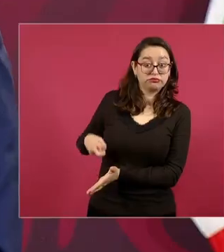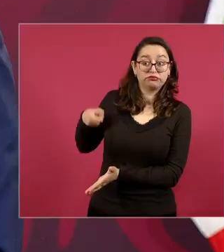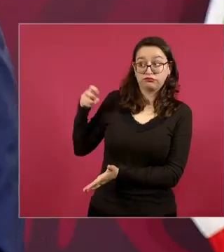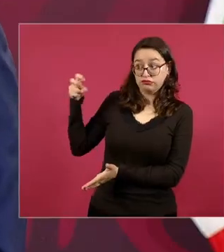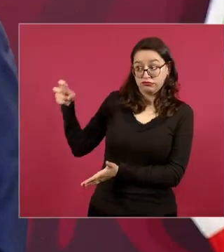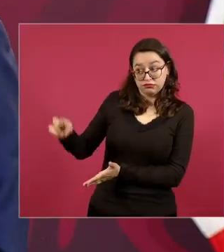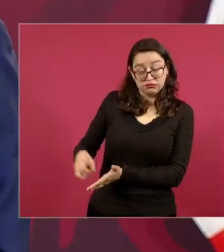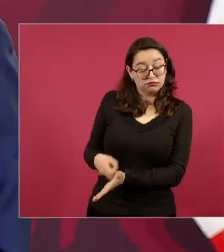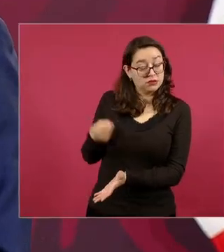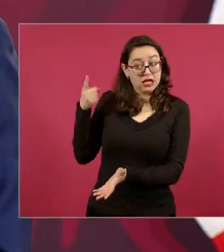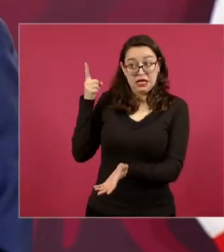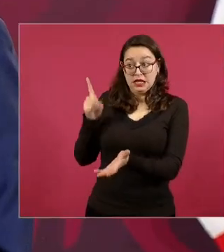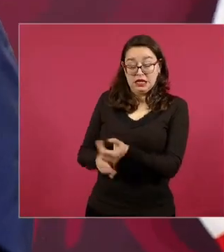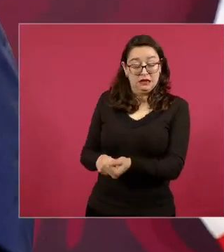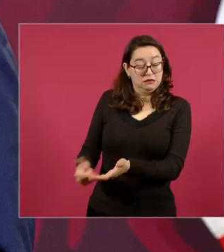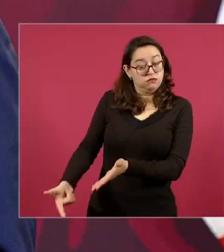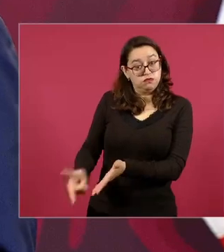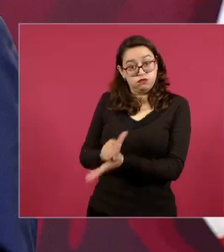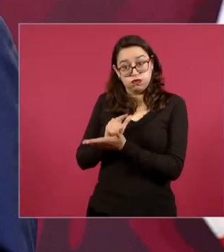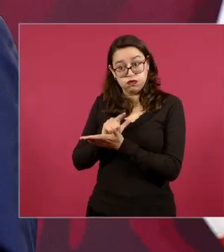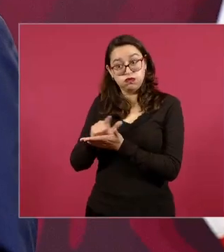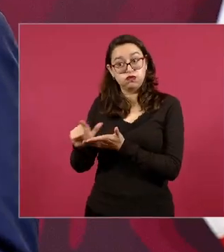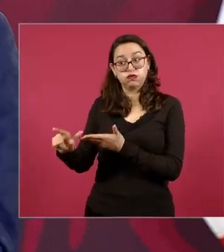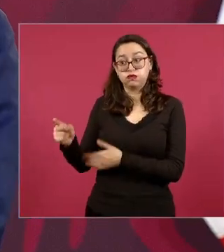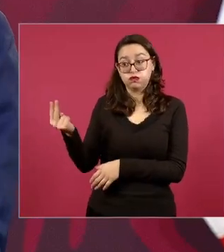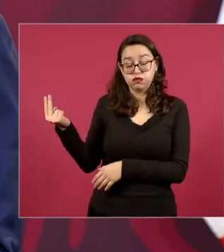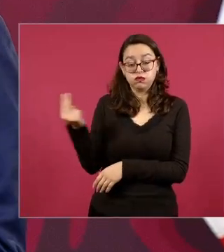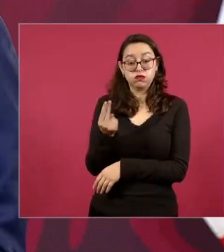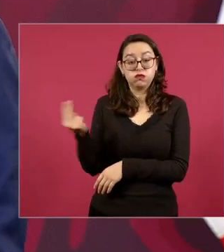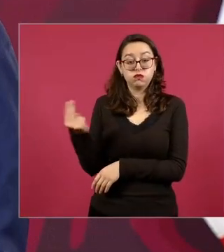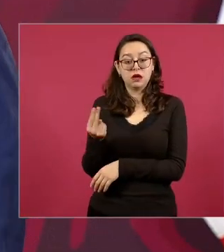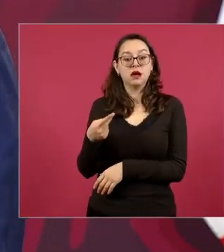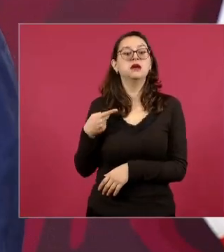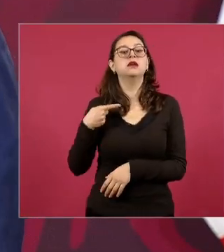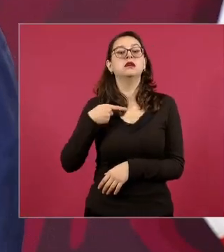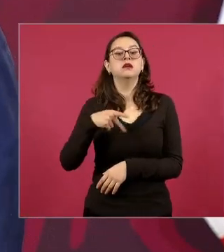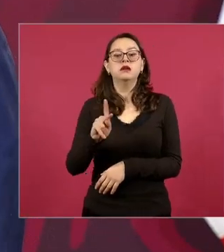limpiar el poder judicial ¿y cómo se hace?